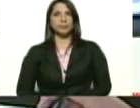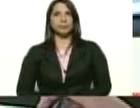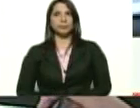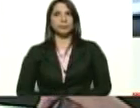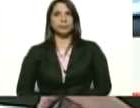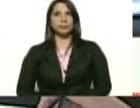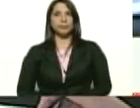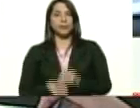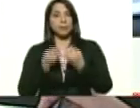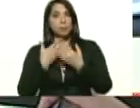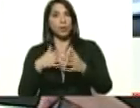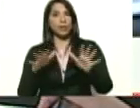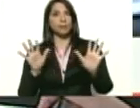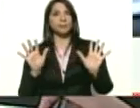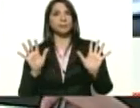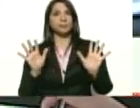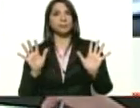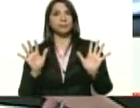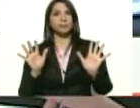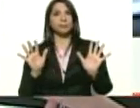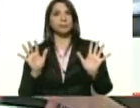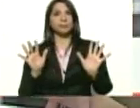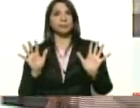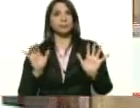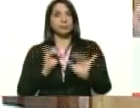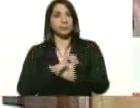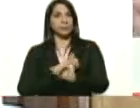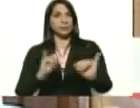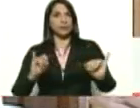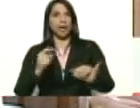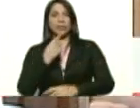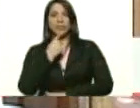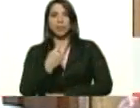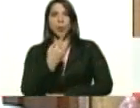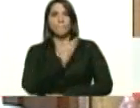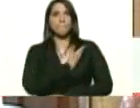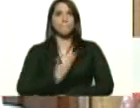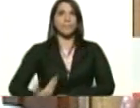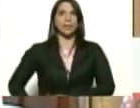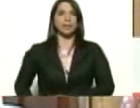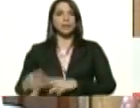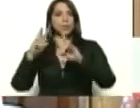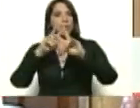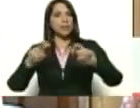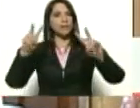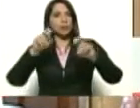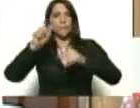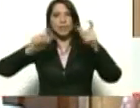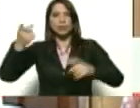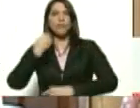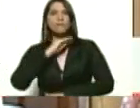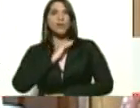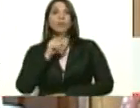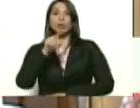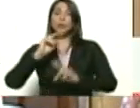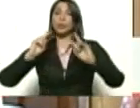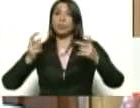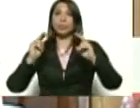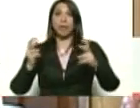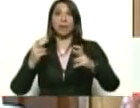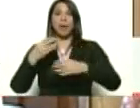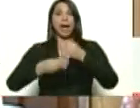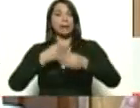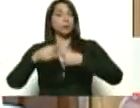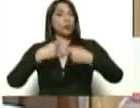Bueno, ya tal como lo refirió el presidente en la revisión de los casos, esto es un tema que se hace